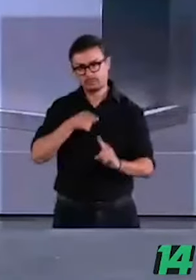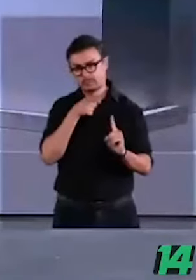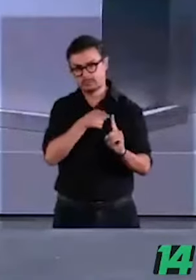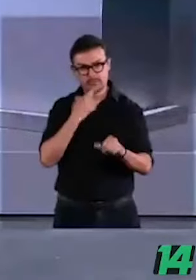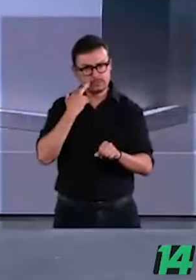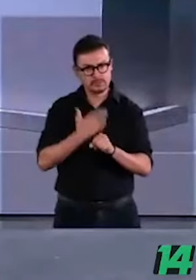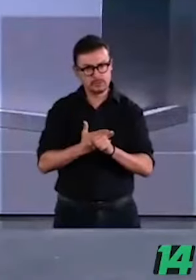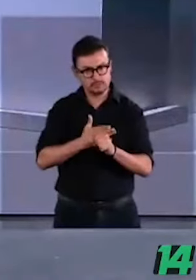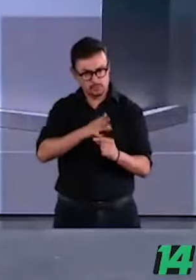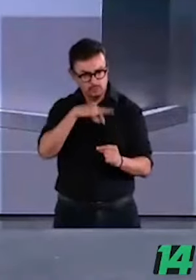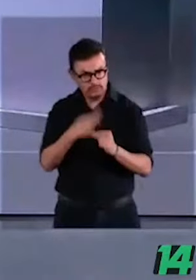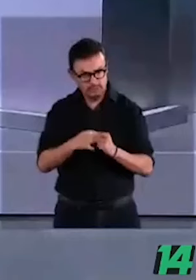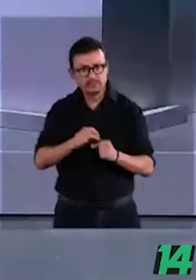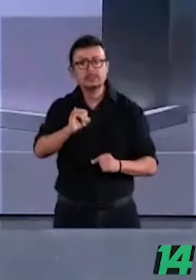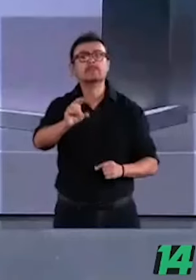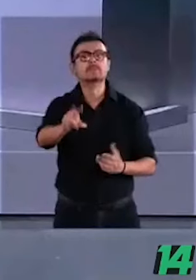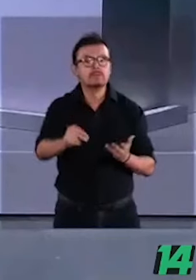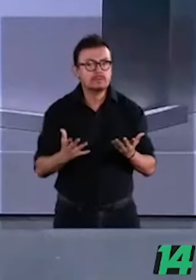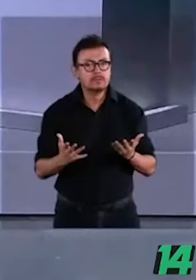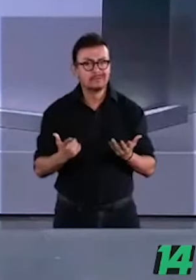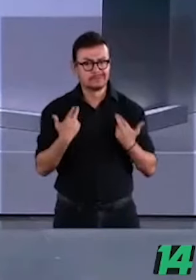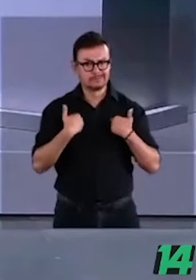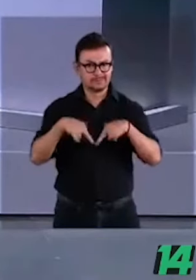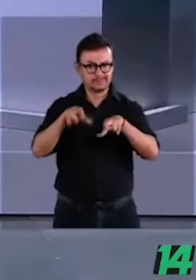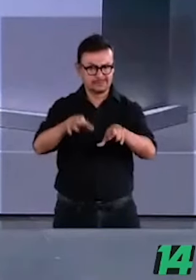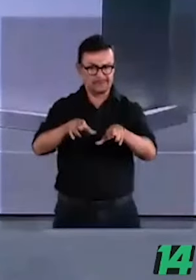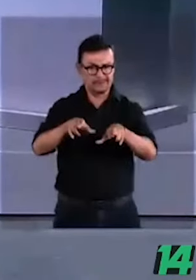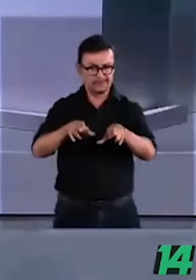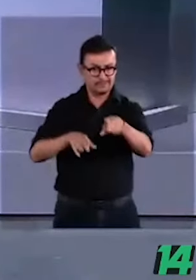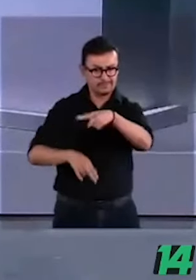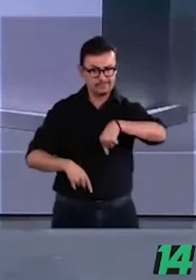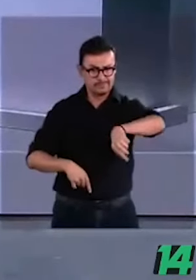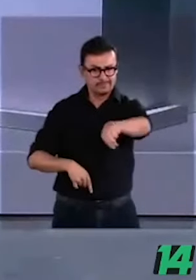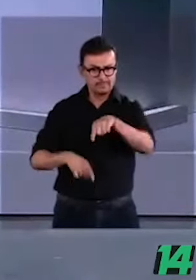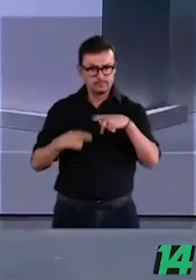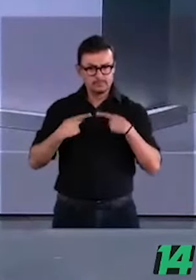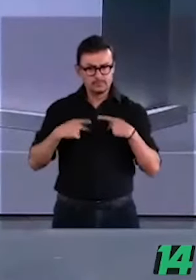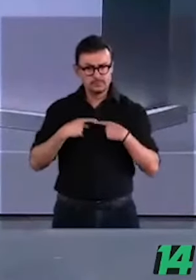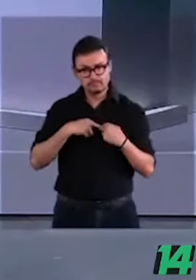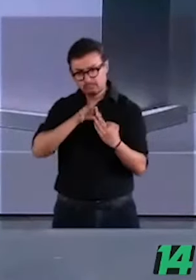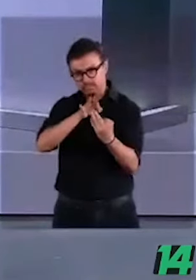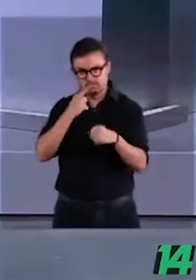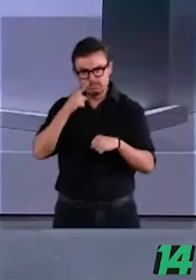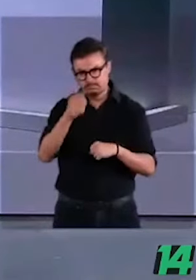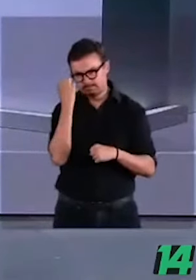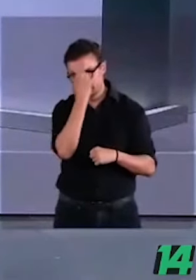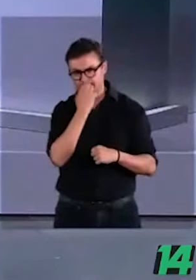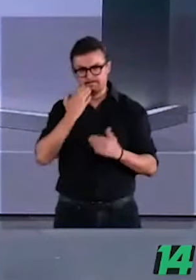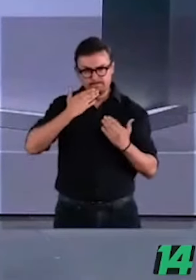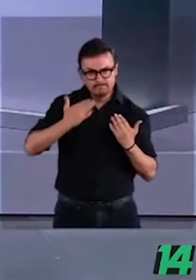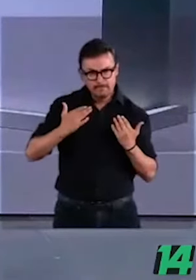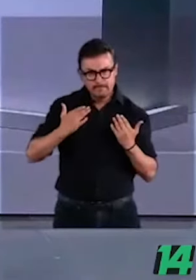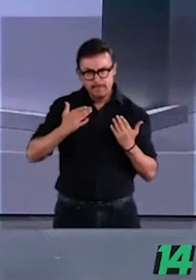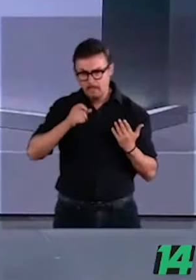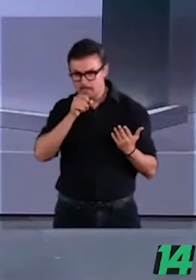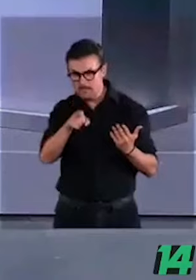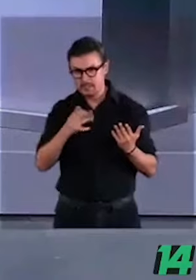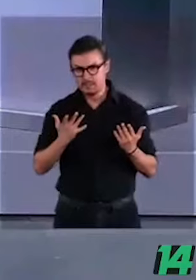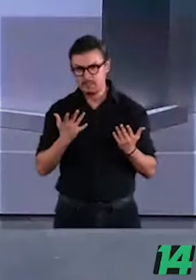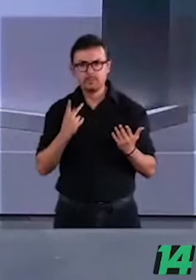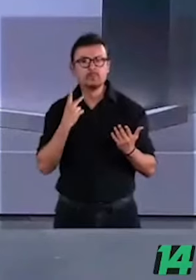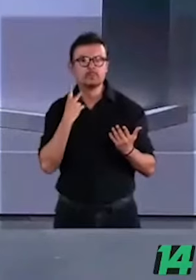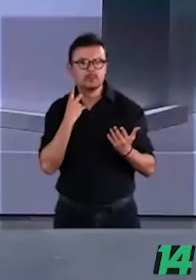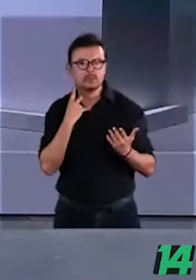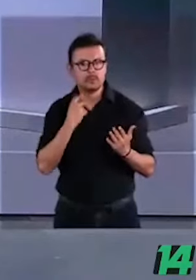diseñadas? ¿Las y los representantes rinden cuentas suficientes a la gente? ¿Los poderes están blindados de presiones externas? ¿Qué